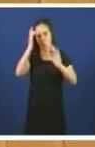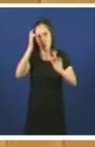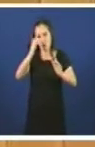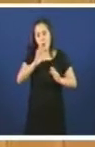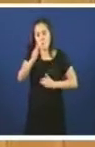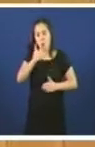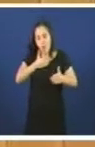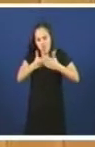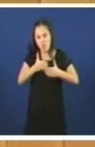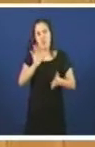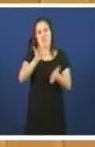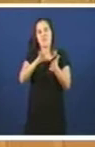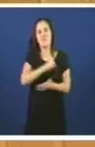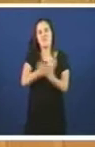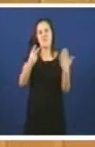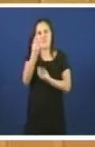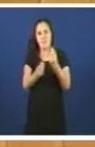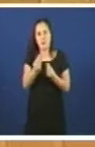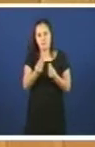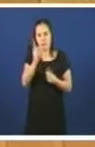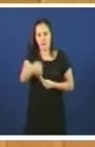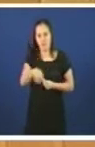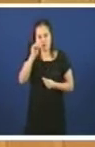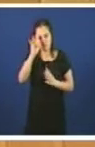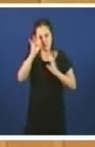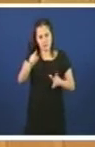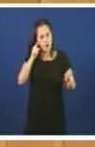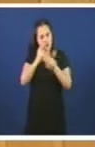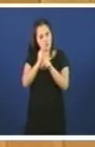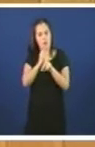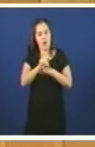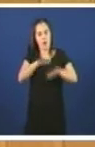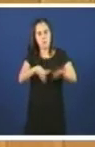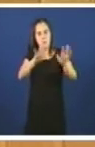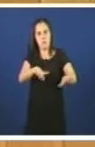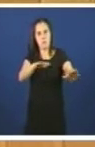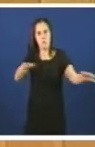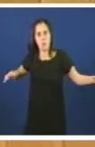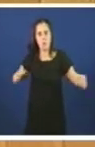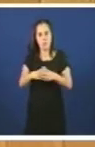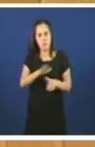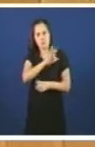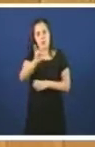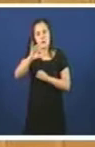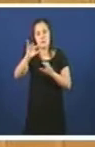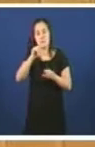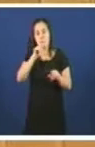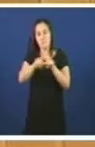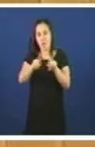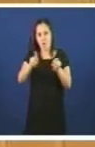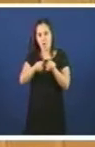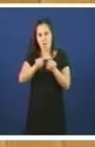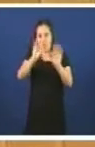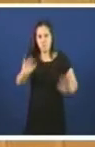de maio quizáis tamén como un intento de a citación das masas ou de recuperar a apelación á rebelión unha vez máis